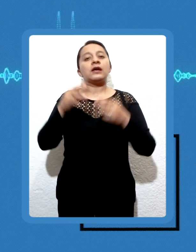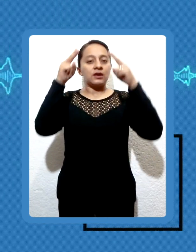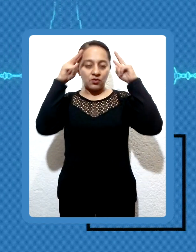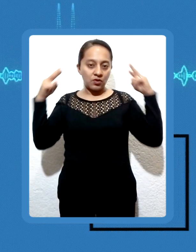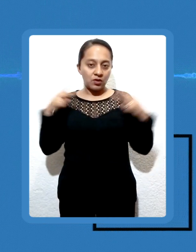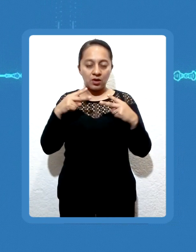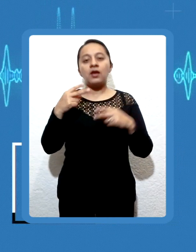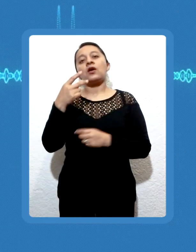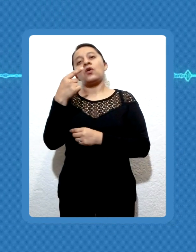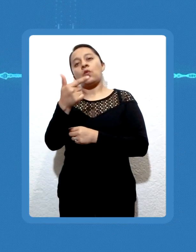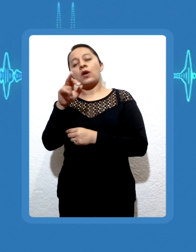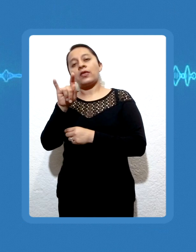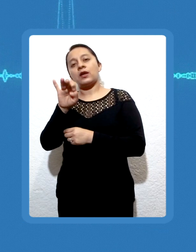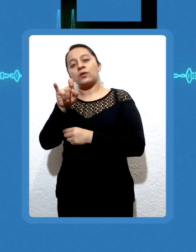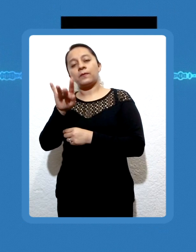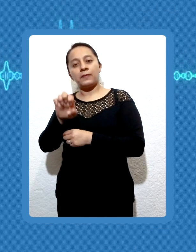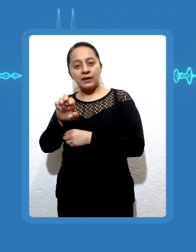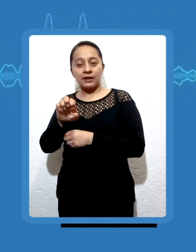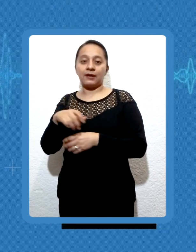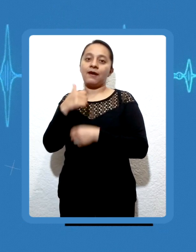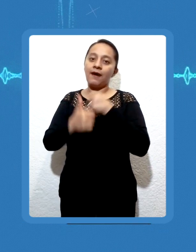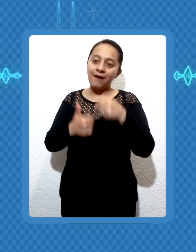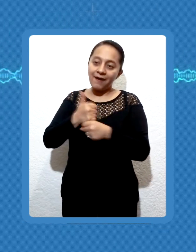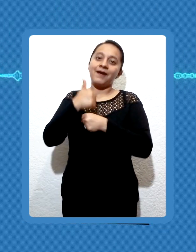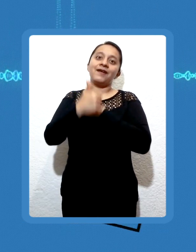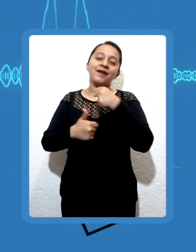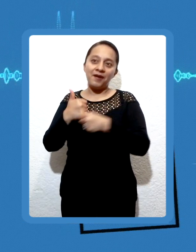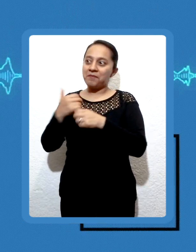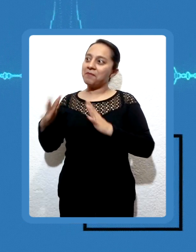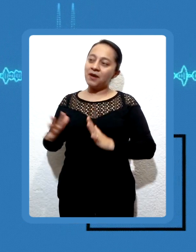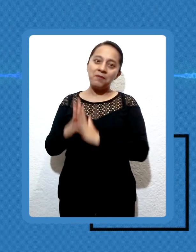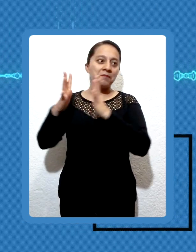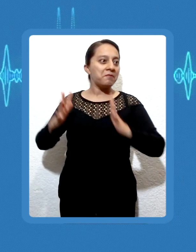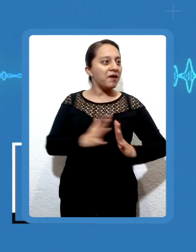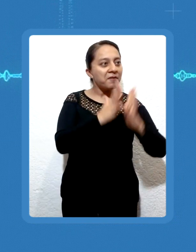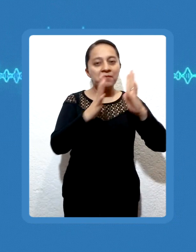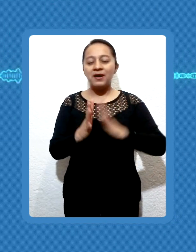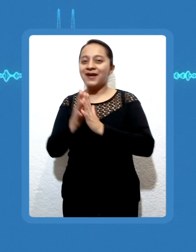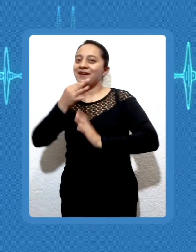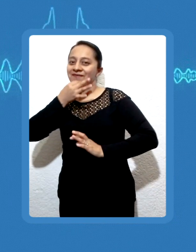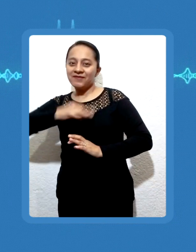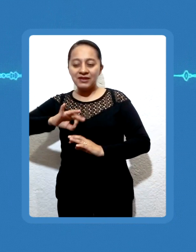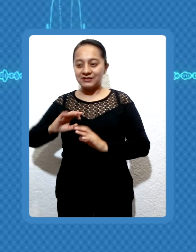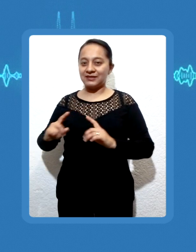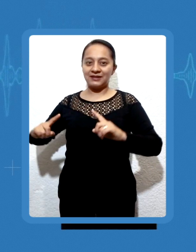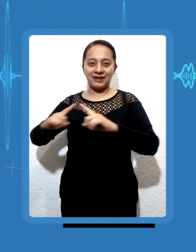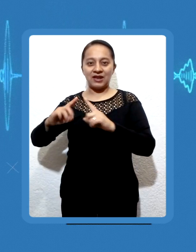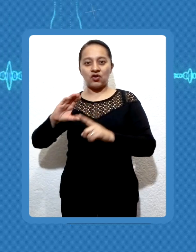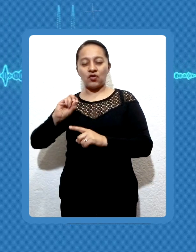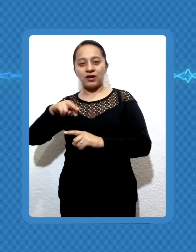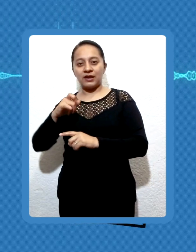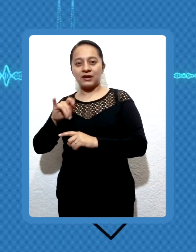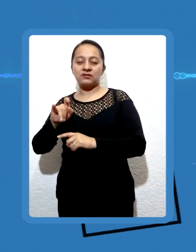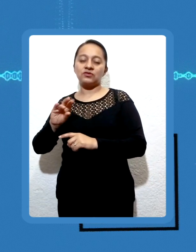Por favor, absténganse de participar. Vamos a hacerlo de otra manera. Vamos a festejar a